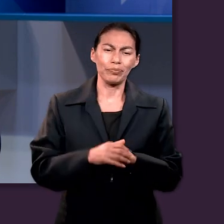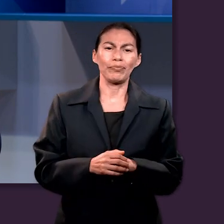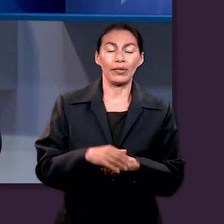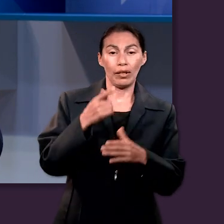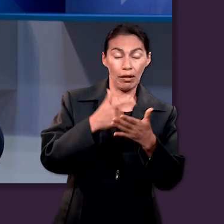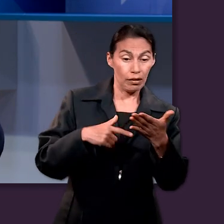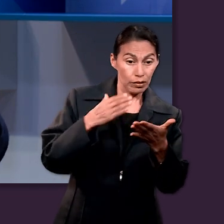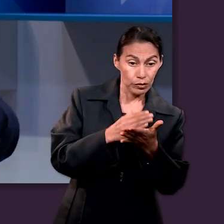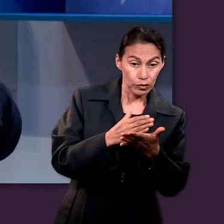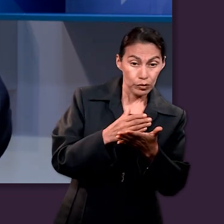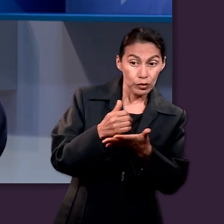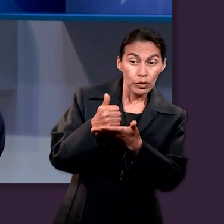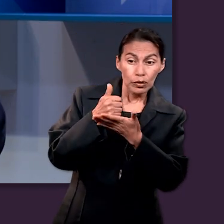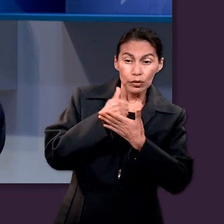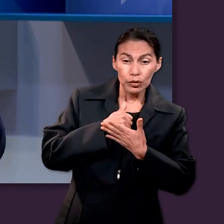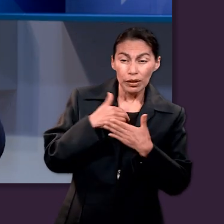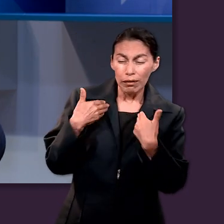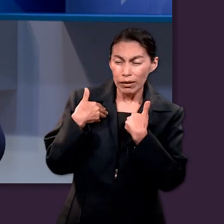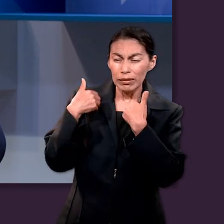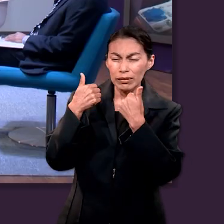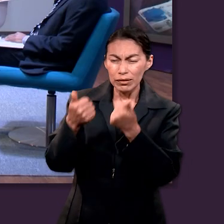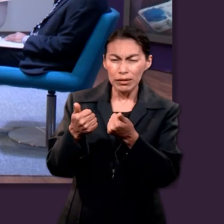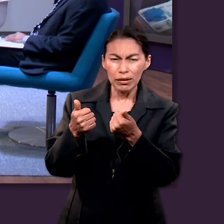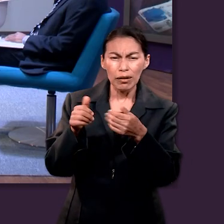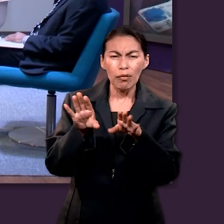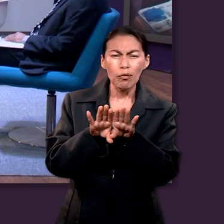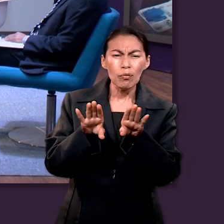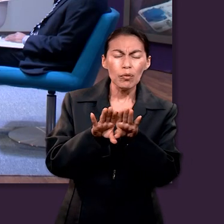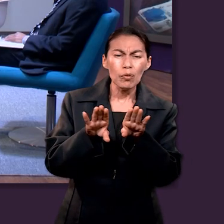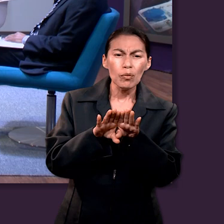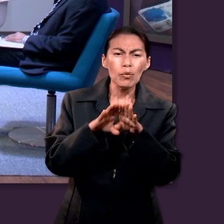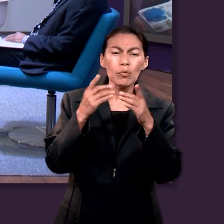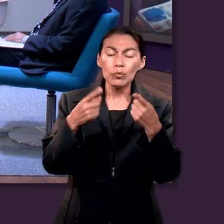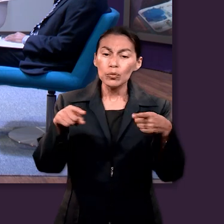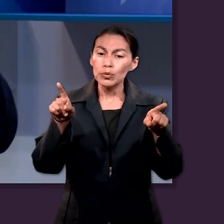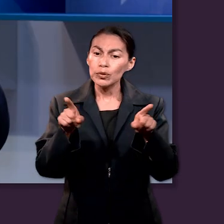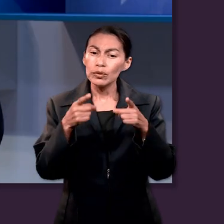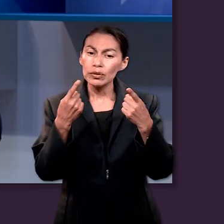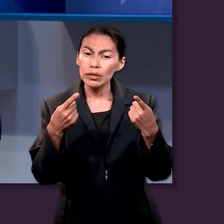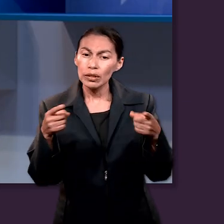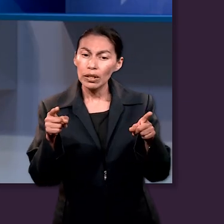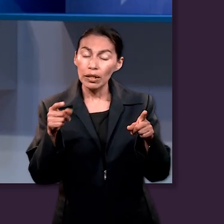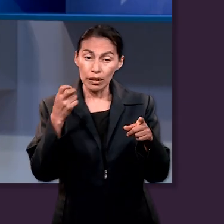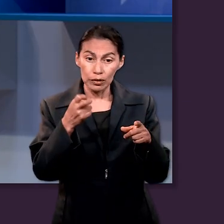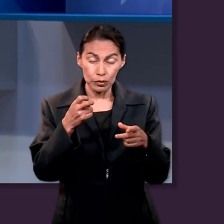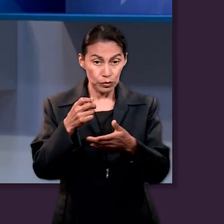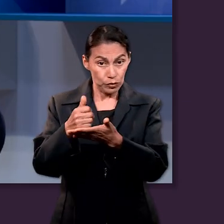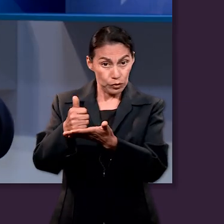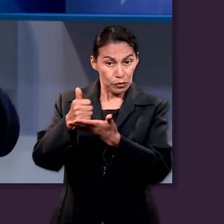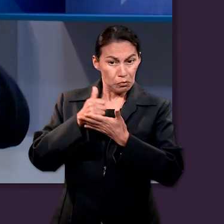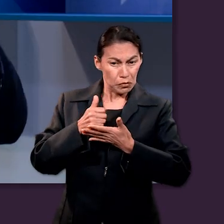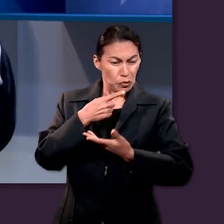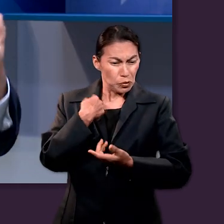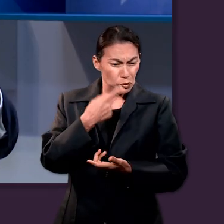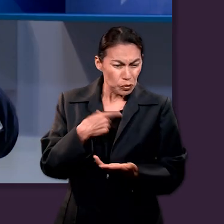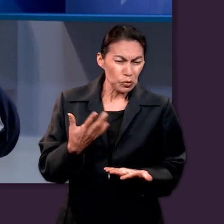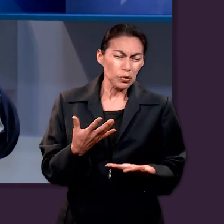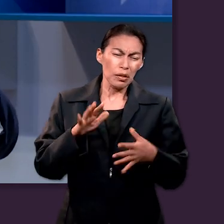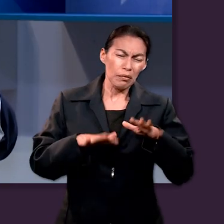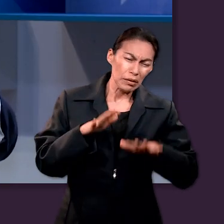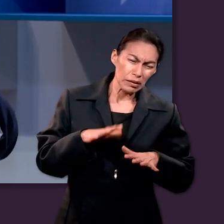lección nos invita a reflexionar o a concebir la música como un elemento que de pronto nos puede ayudar